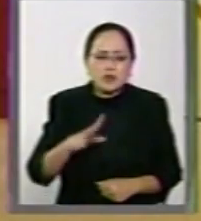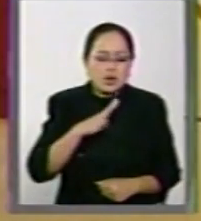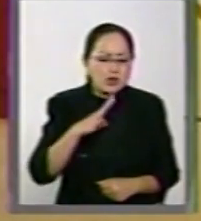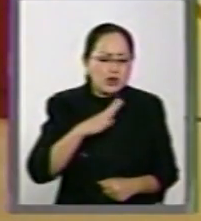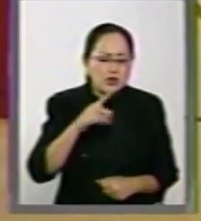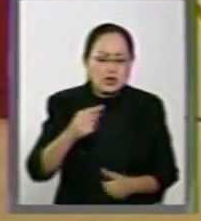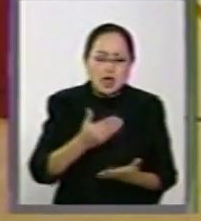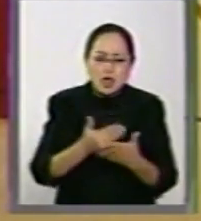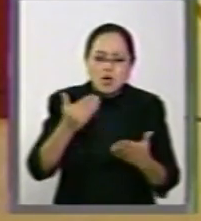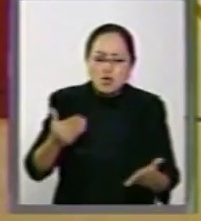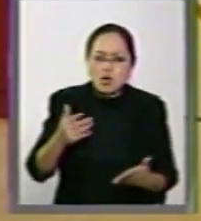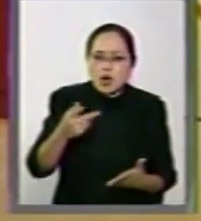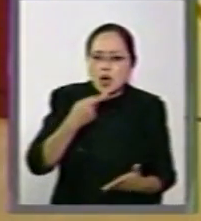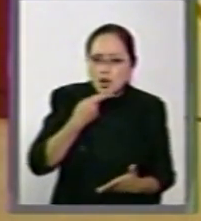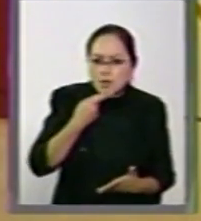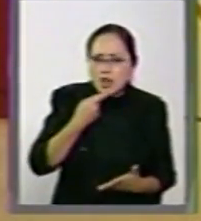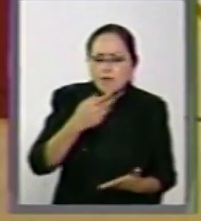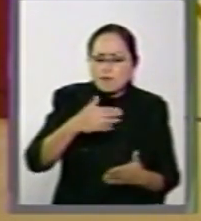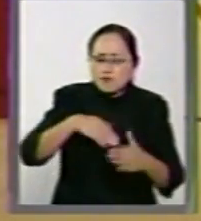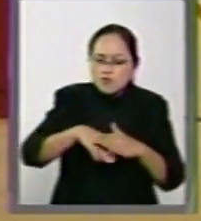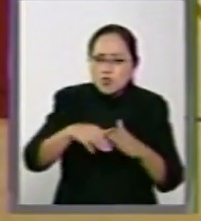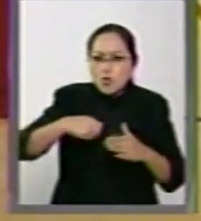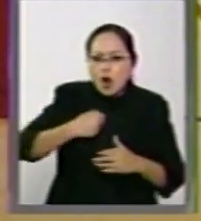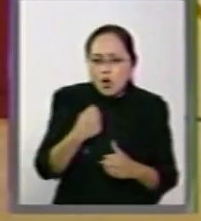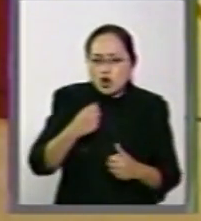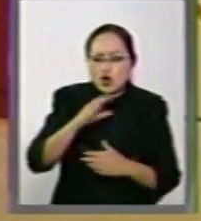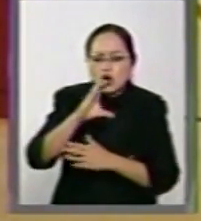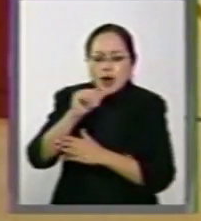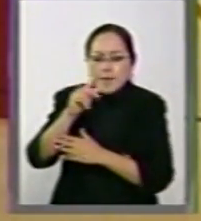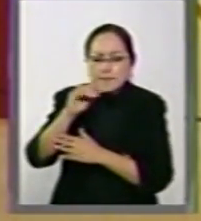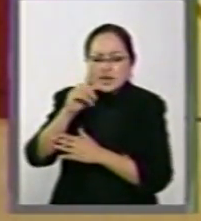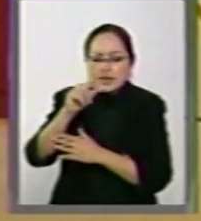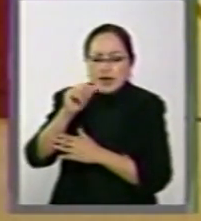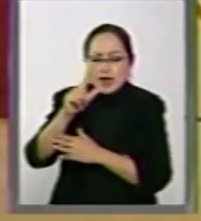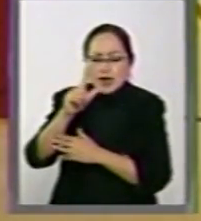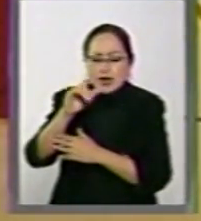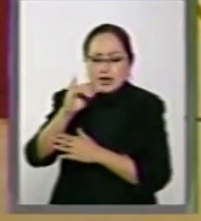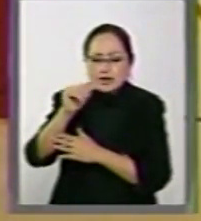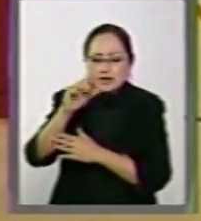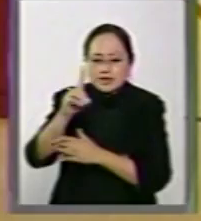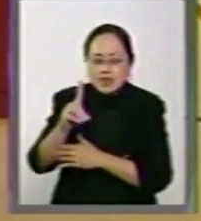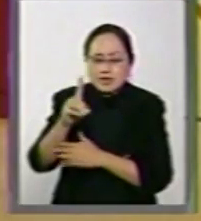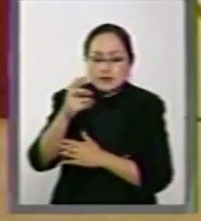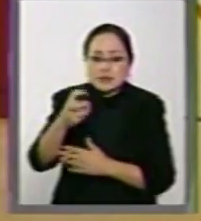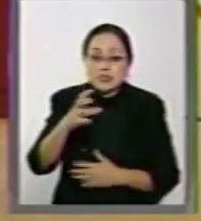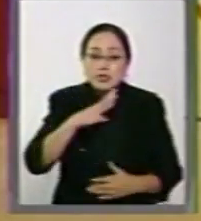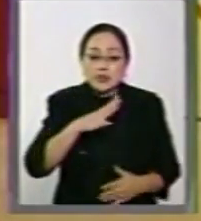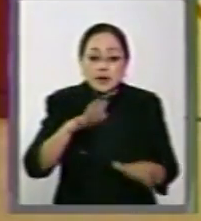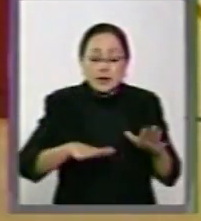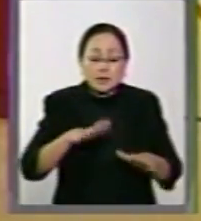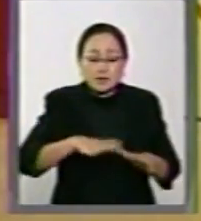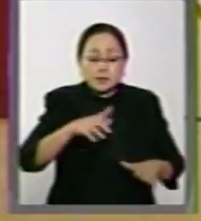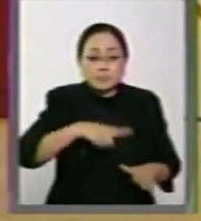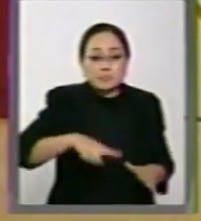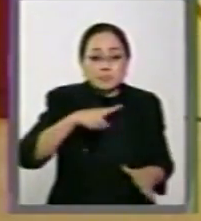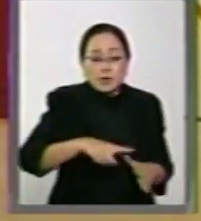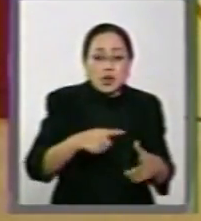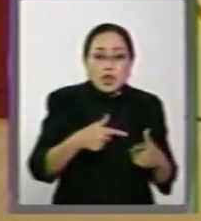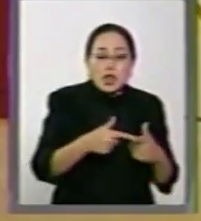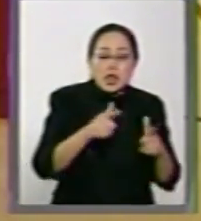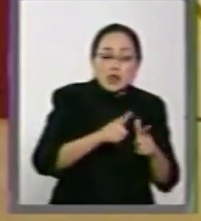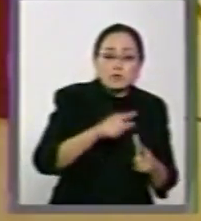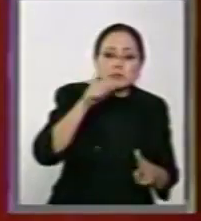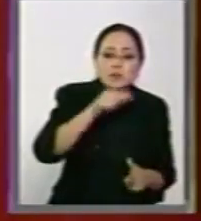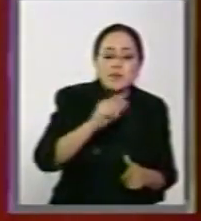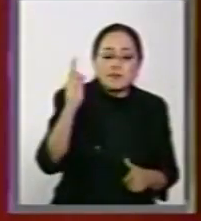capitalidad, pero también quiero decirles, ha habido momentos en que de los ramos federales